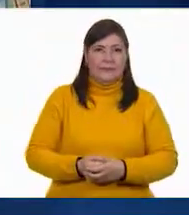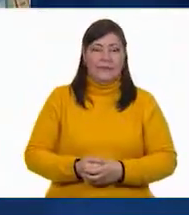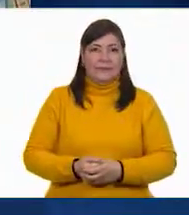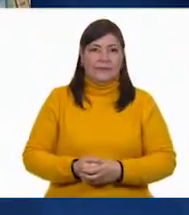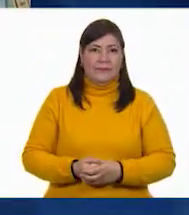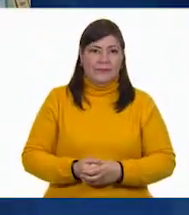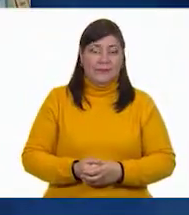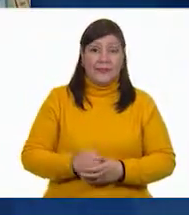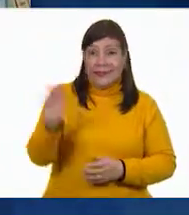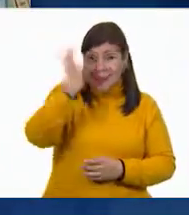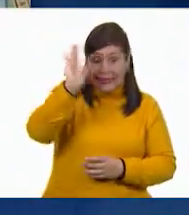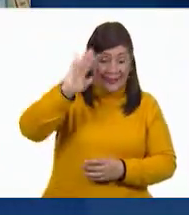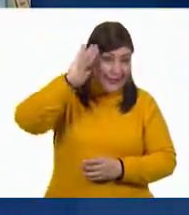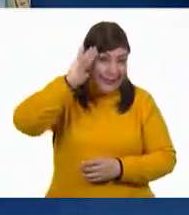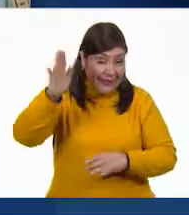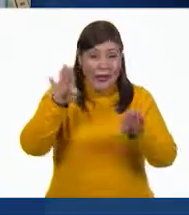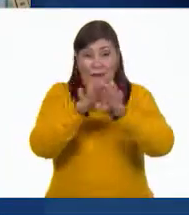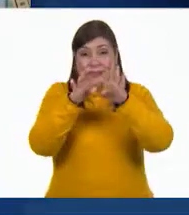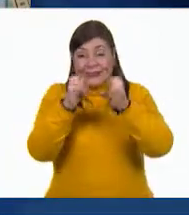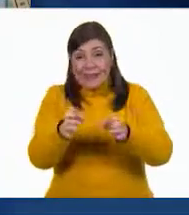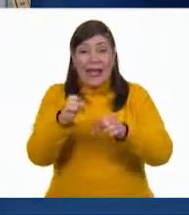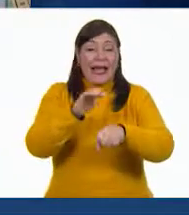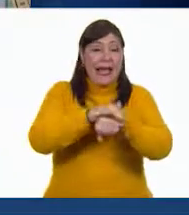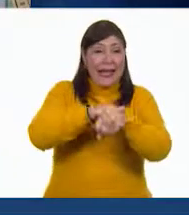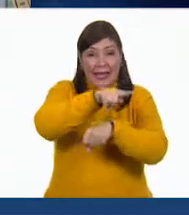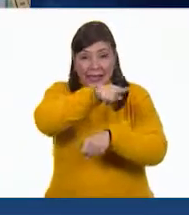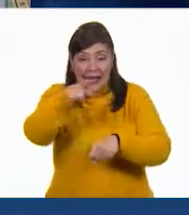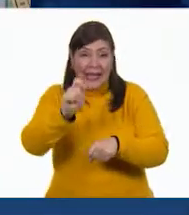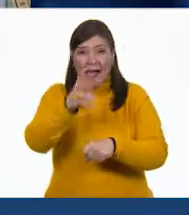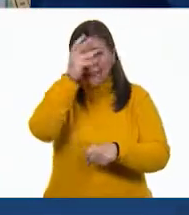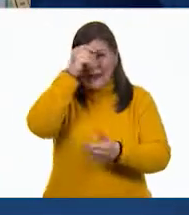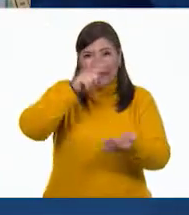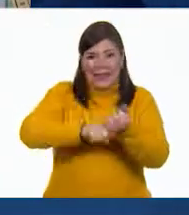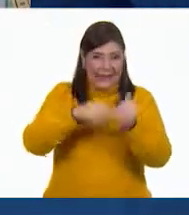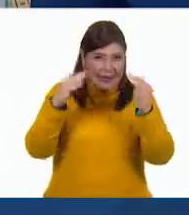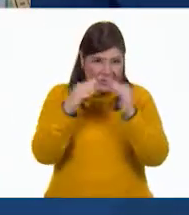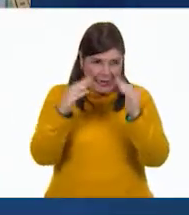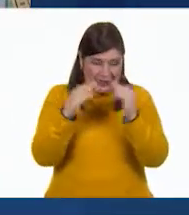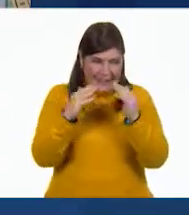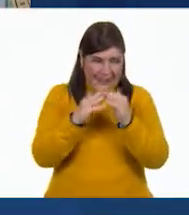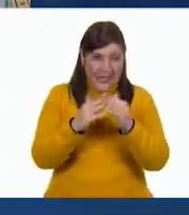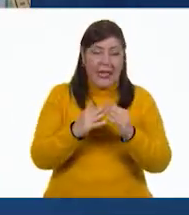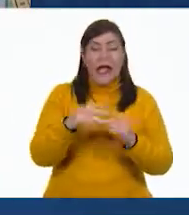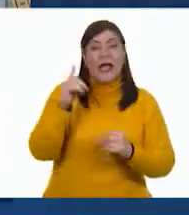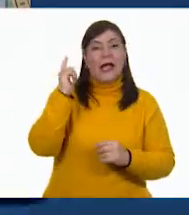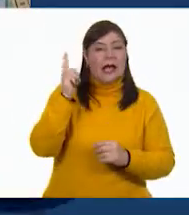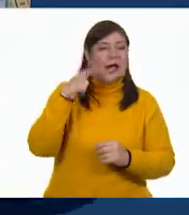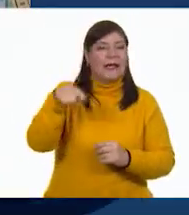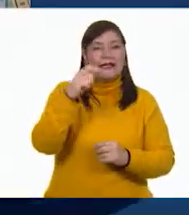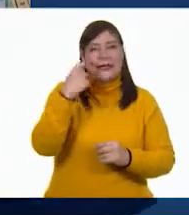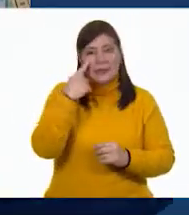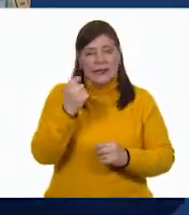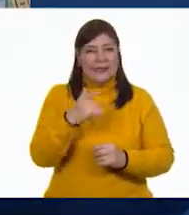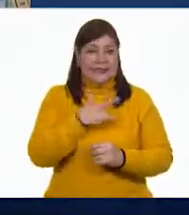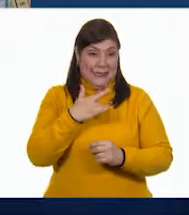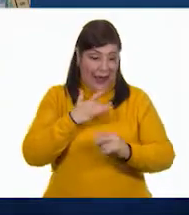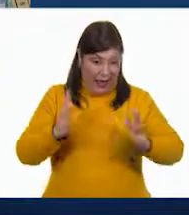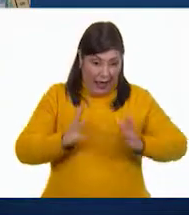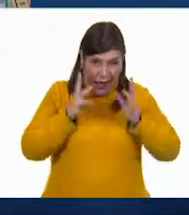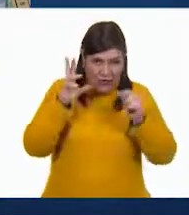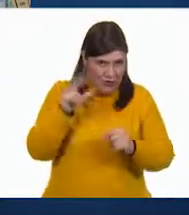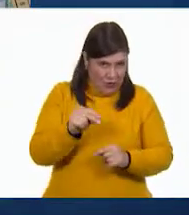¡Hola! ¿Cómo están mis amiguitas y amiguitos de Aprende en Casa? Espero no haberlo sorprendido.